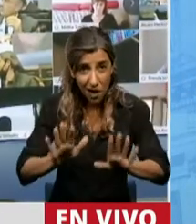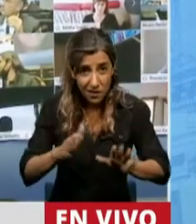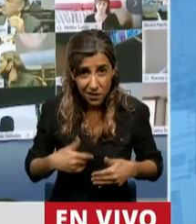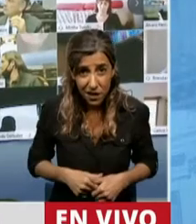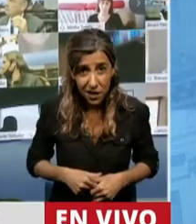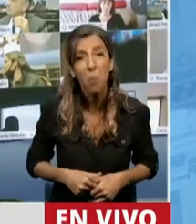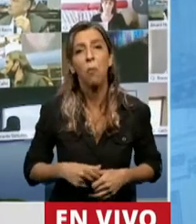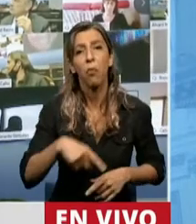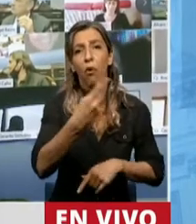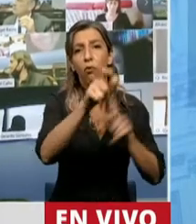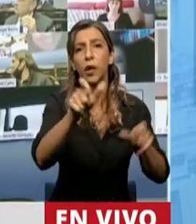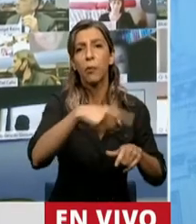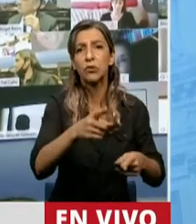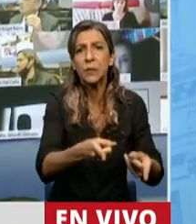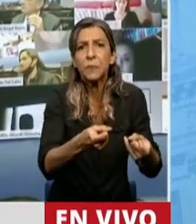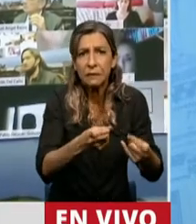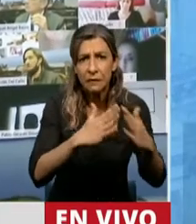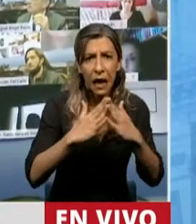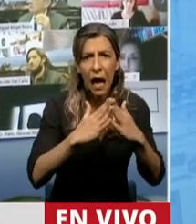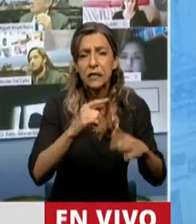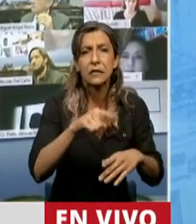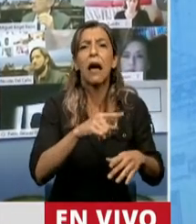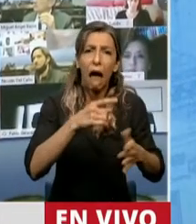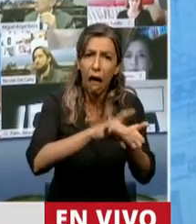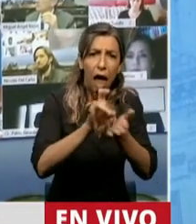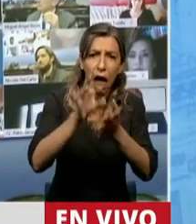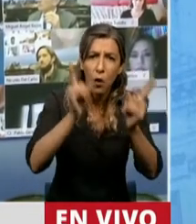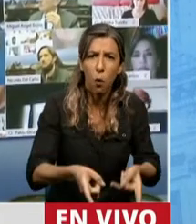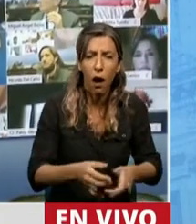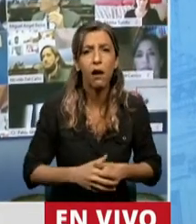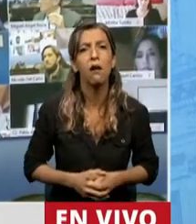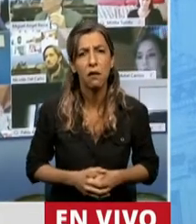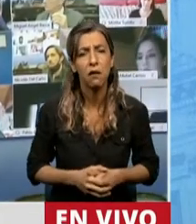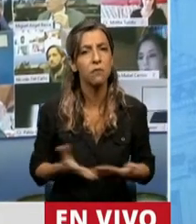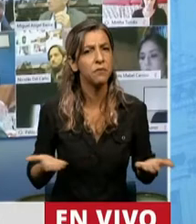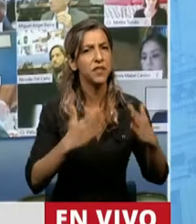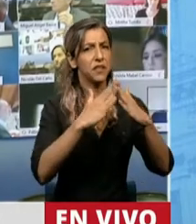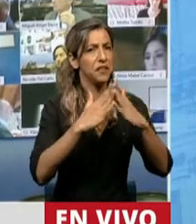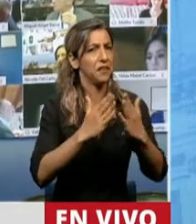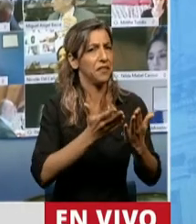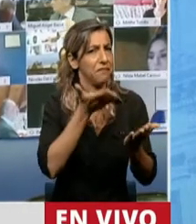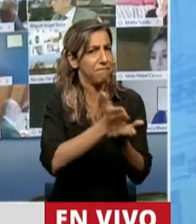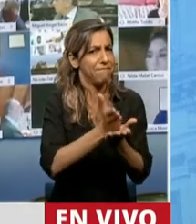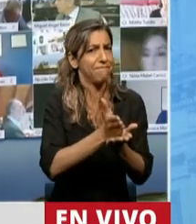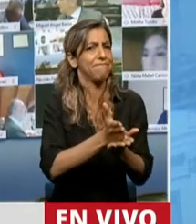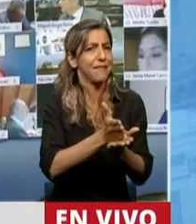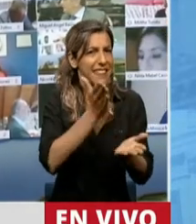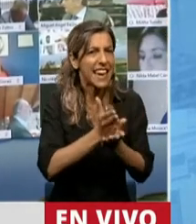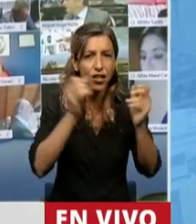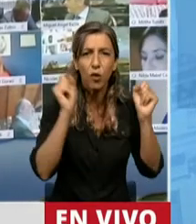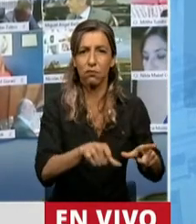a la vivienda. Por eso gobierno tras gobierno se ha negado el derecho al acceso a la vivienda de millones de familias en la Argentina.